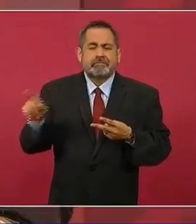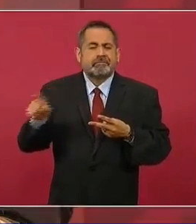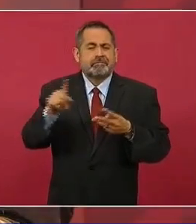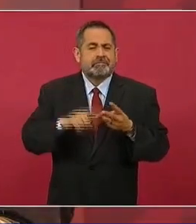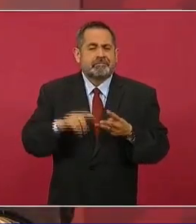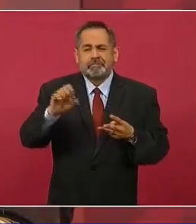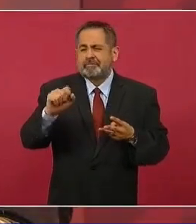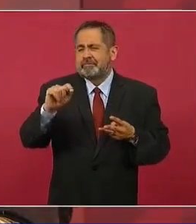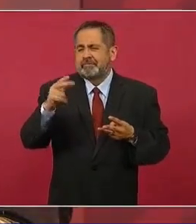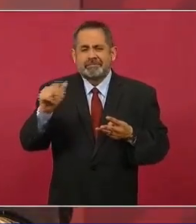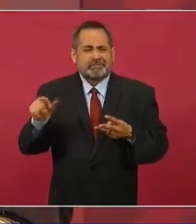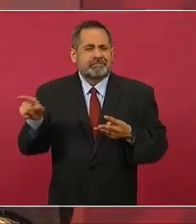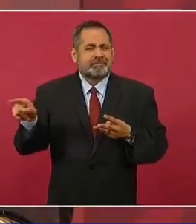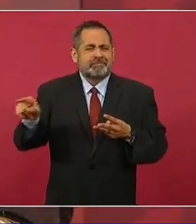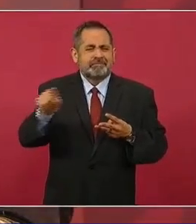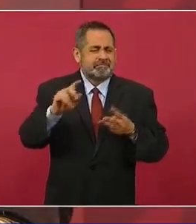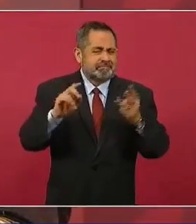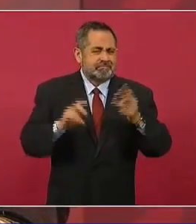Estela.